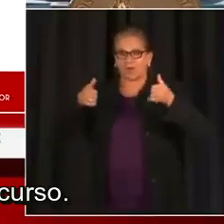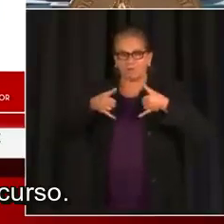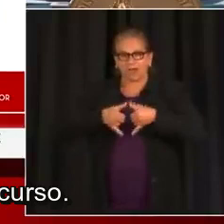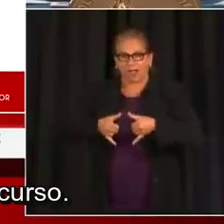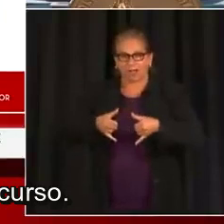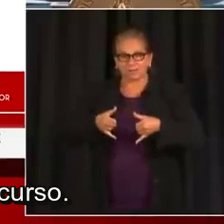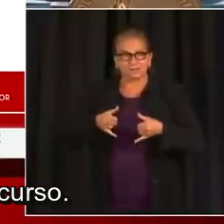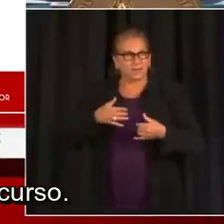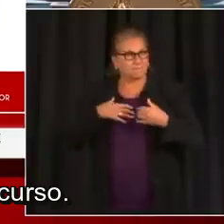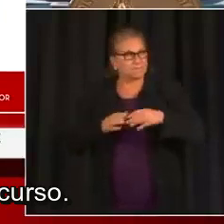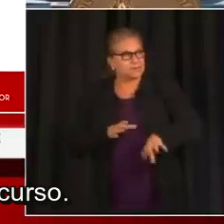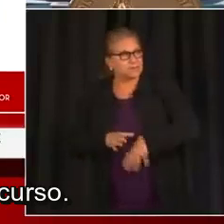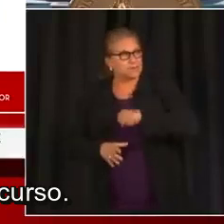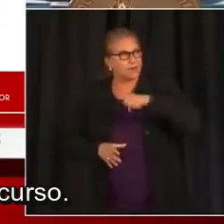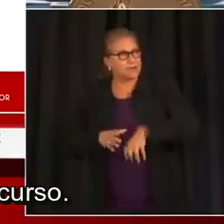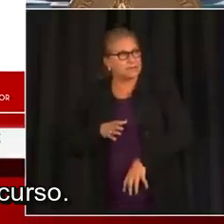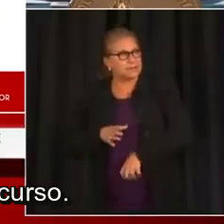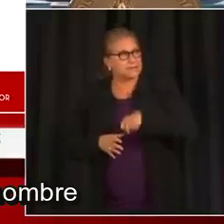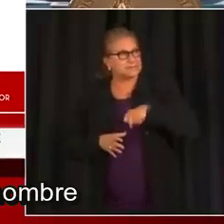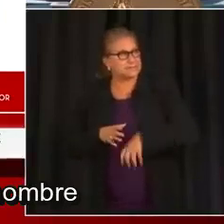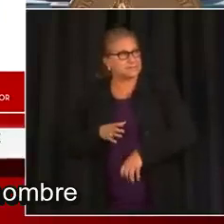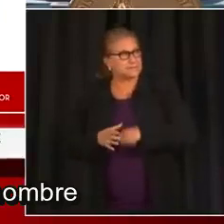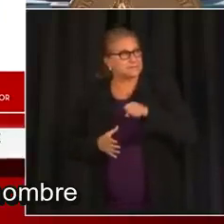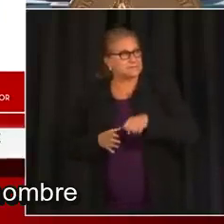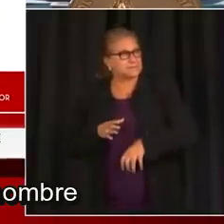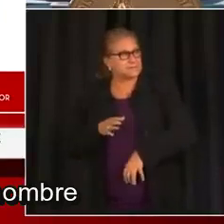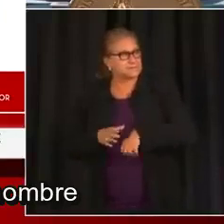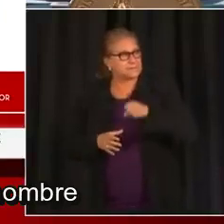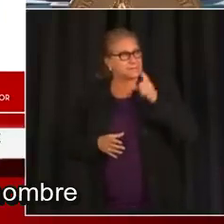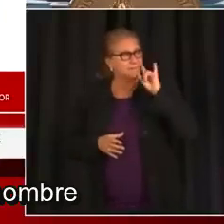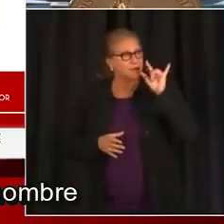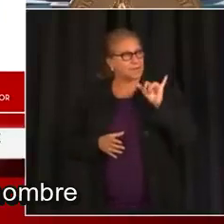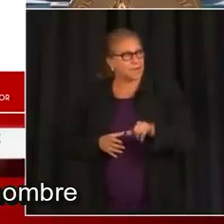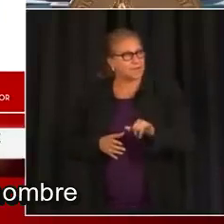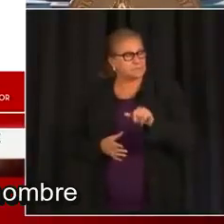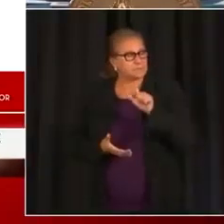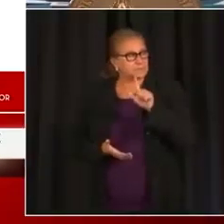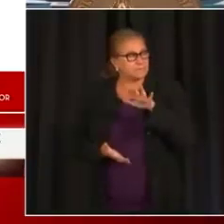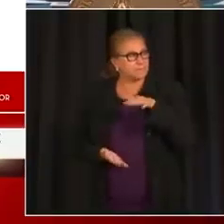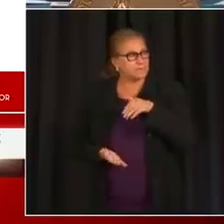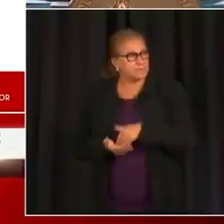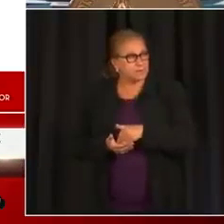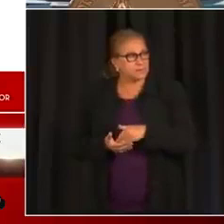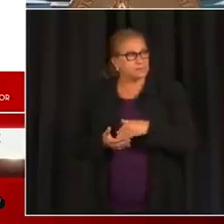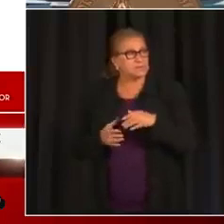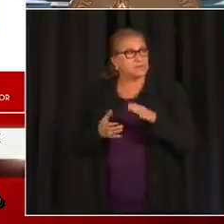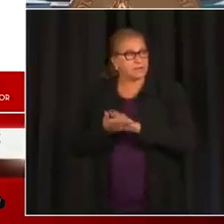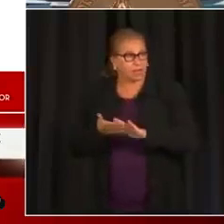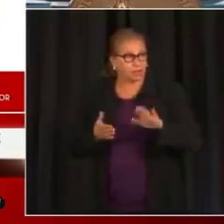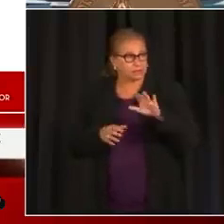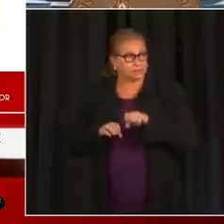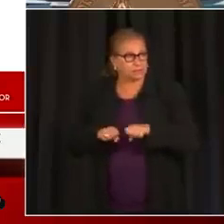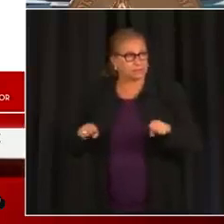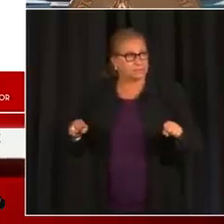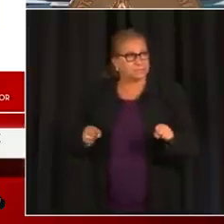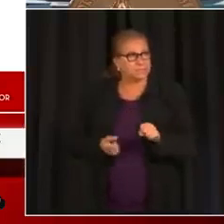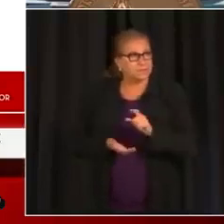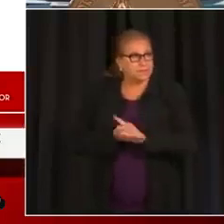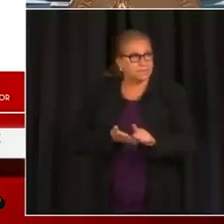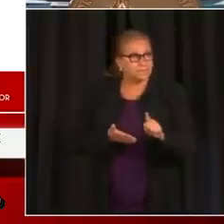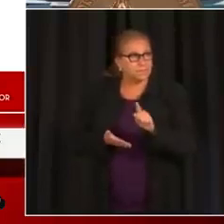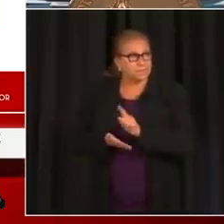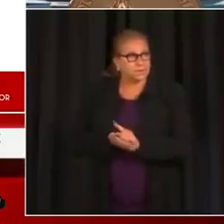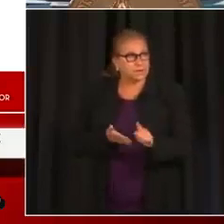Así que vamos a hacer también un concurso. Cada semana vamos a sacar un nombre que tengan